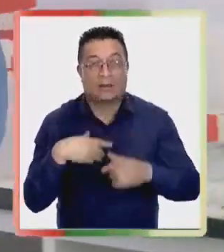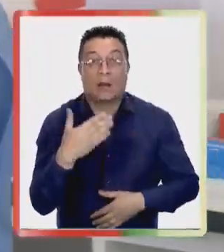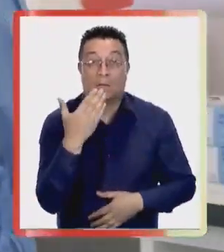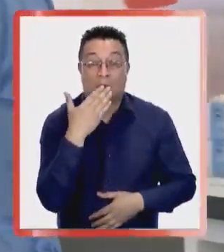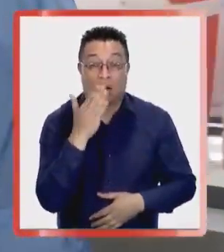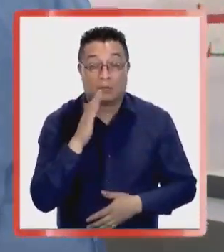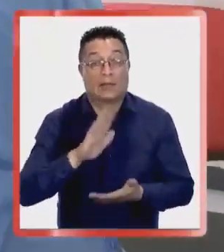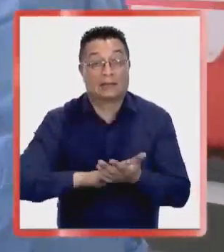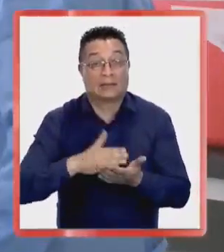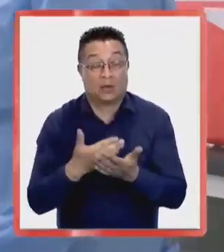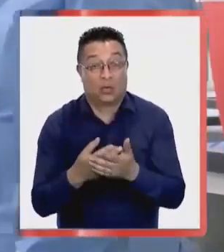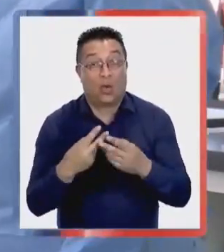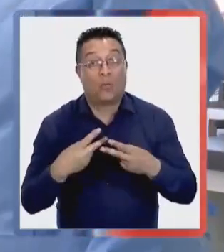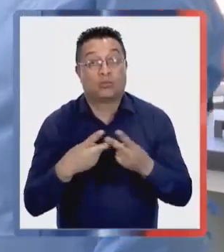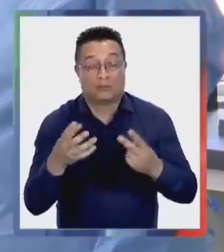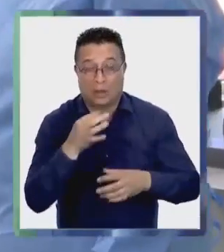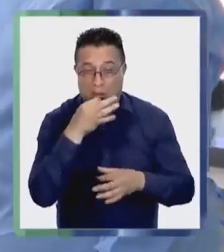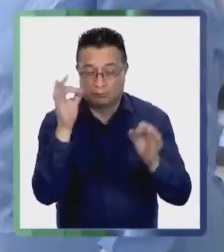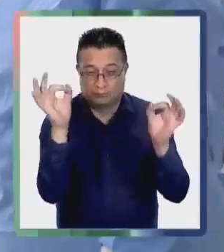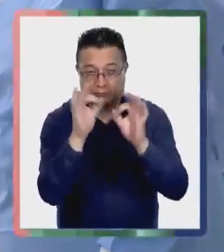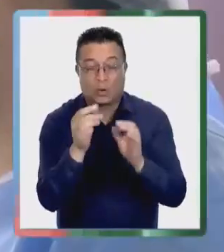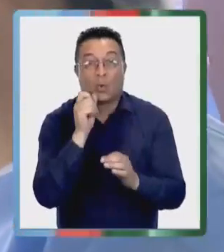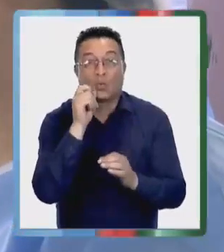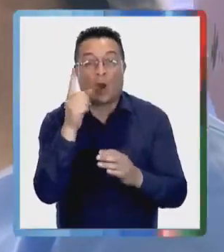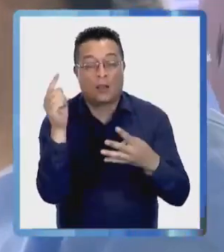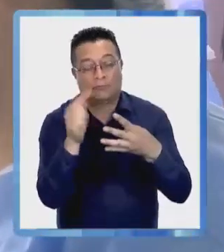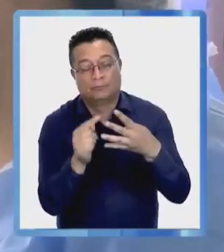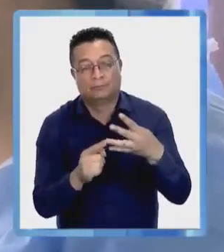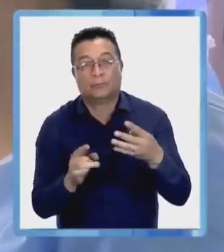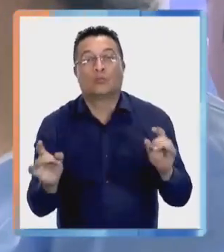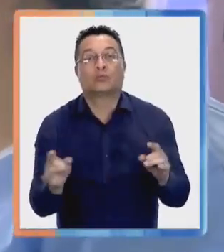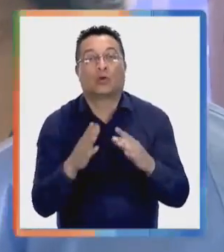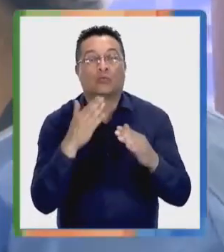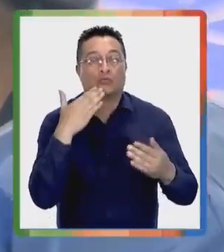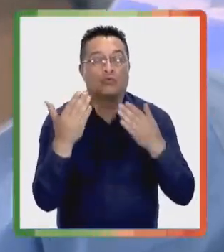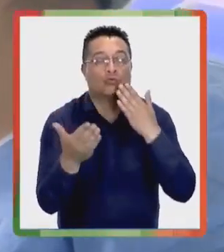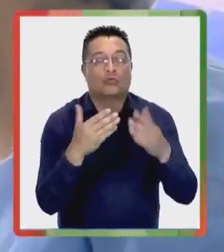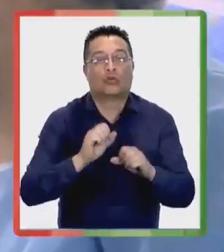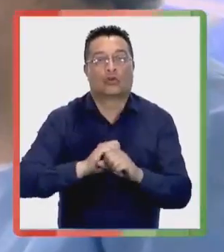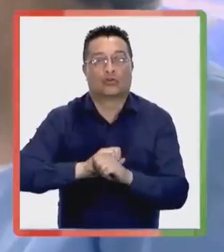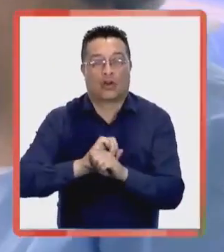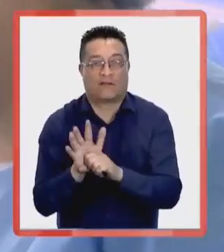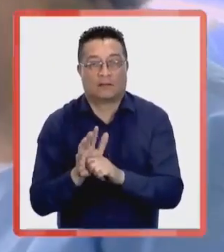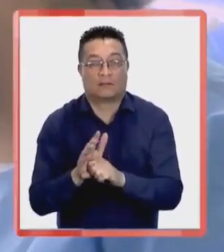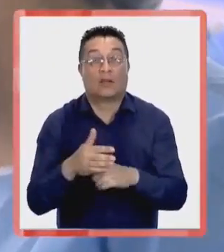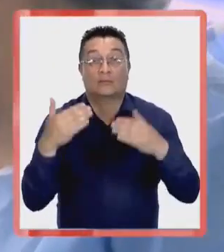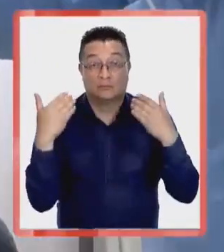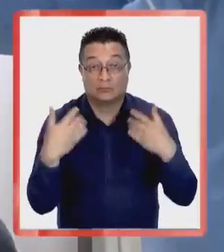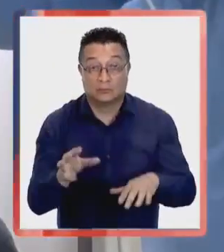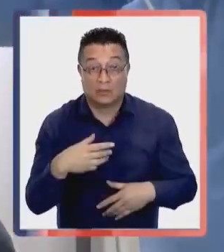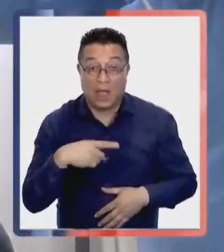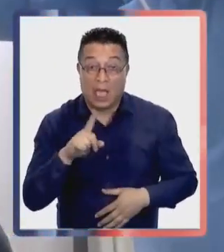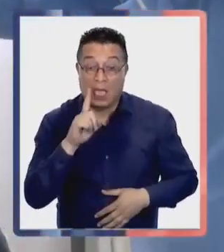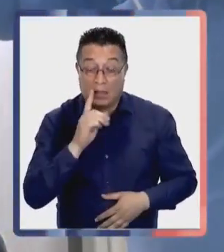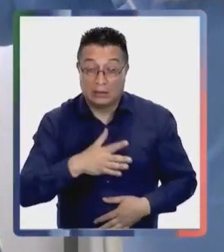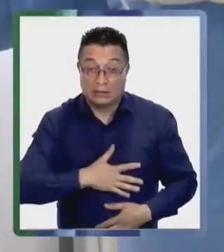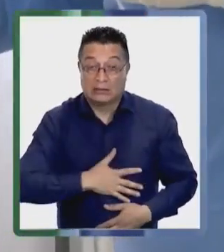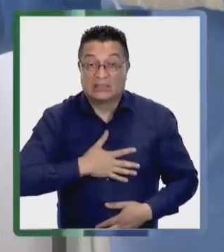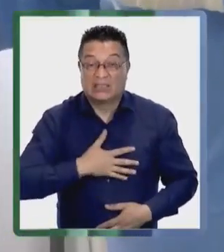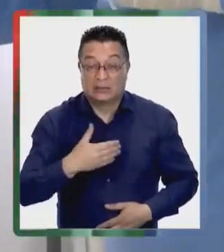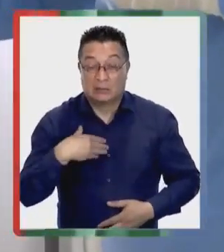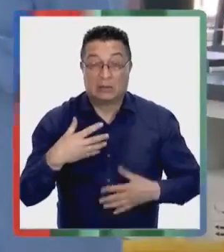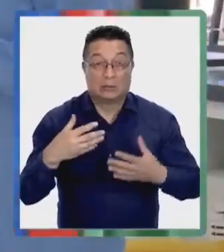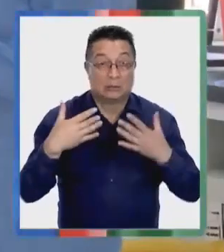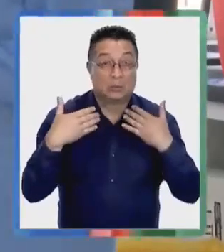La especialista en salud pública explicó cuál es el protocolo en caso de un contagio de COVID. Una vez que tenga sintomatología